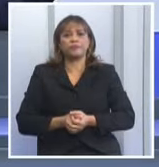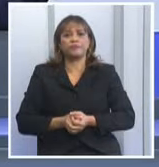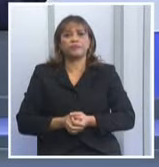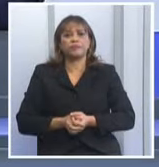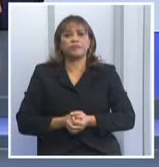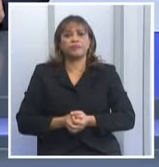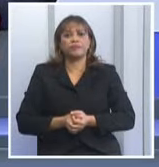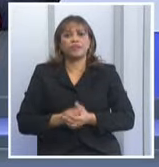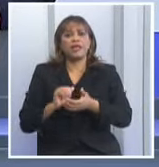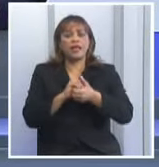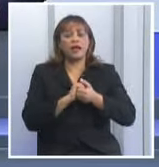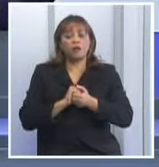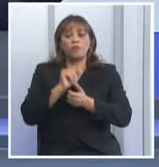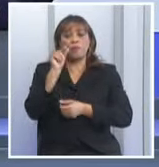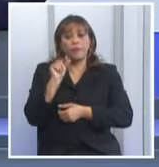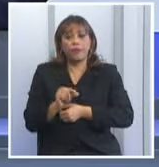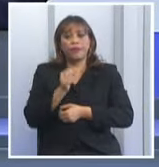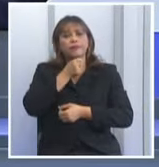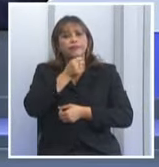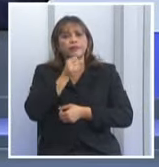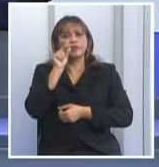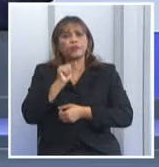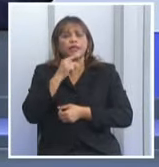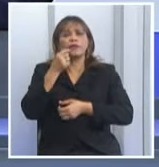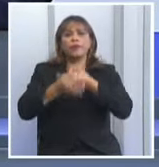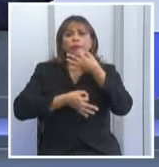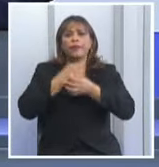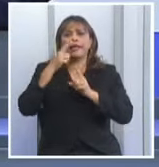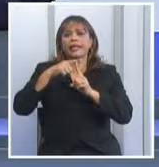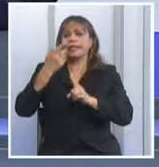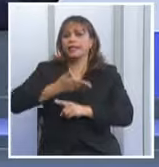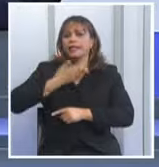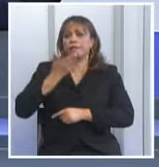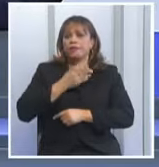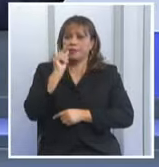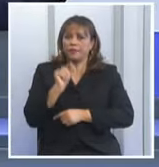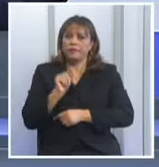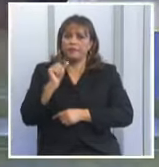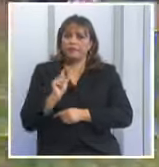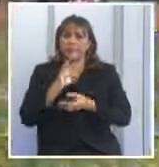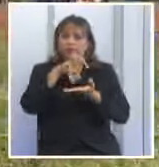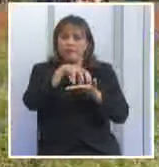Nuestra compañera Esther Lilian González nos presenta testimonios de sus beneficiarios.